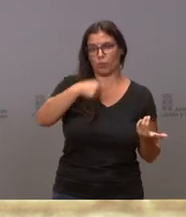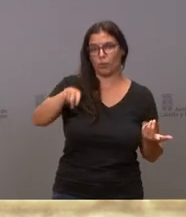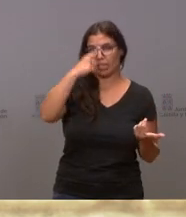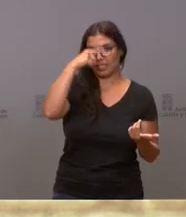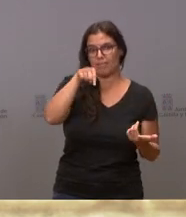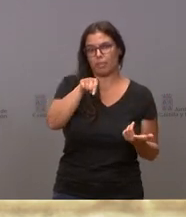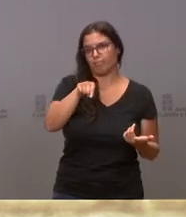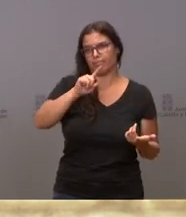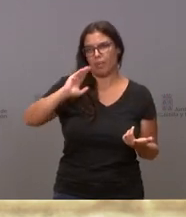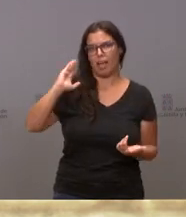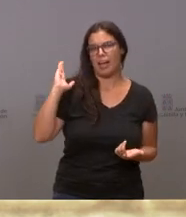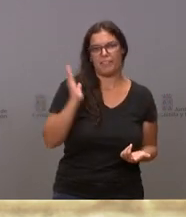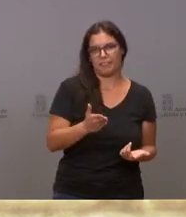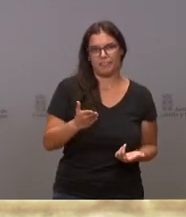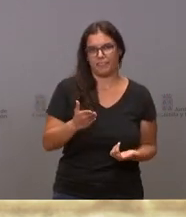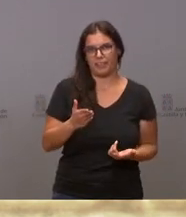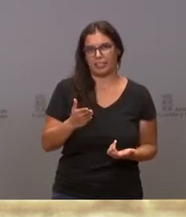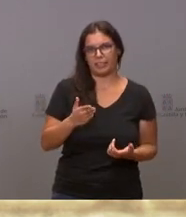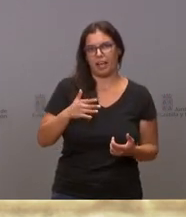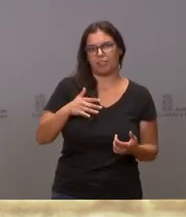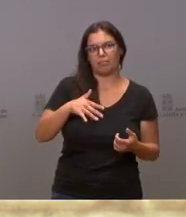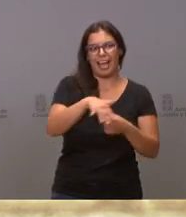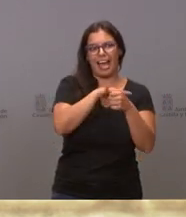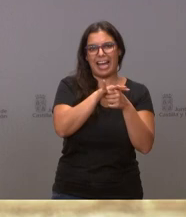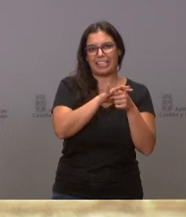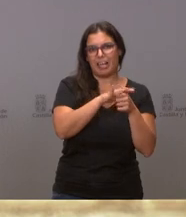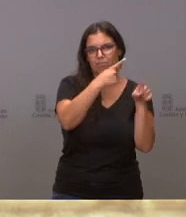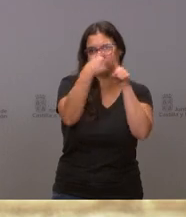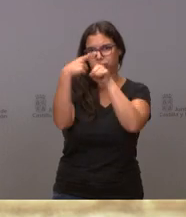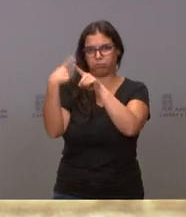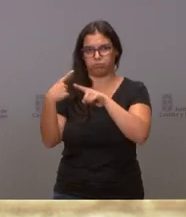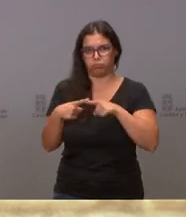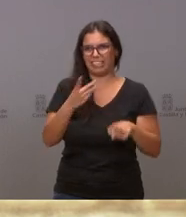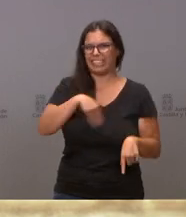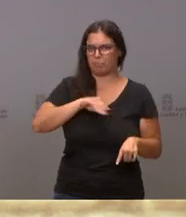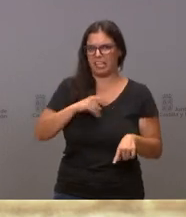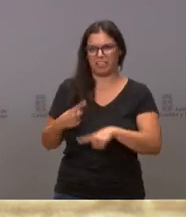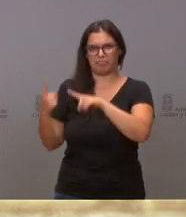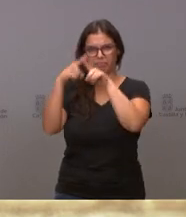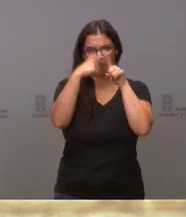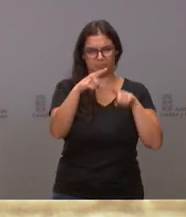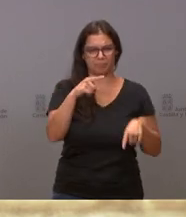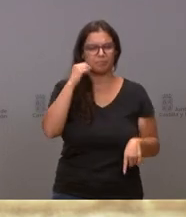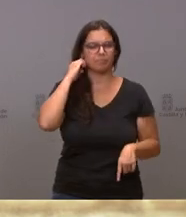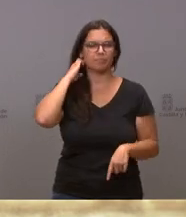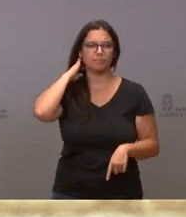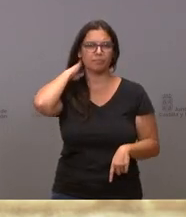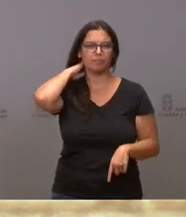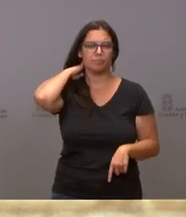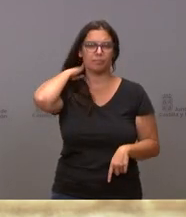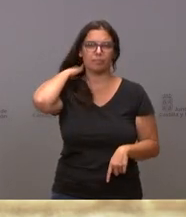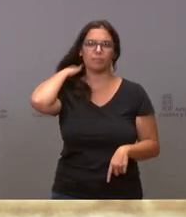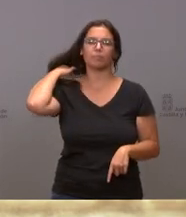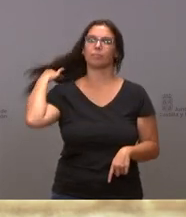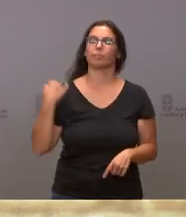que afecta a diversas zonas del interior de nuestro país, diversas zonas, territorios,